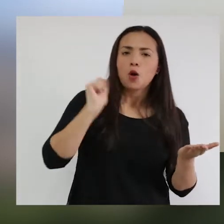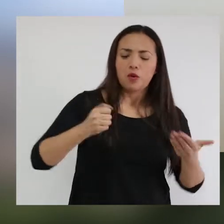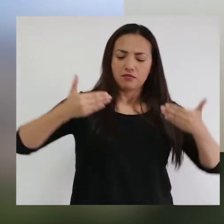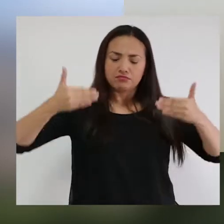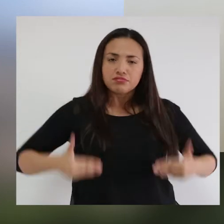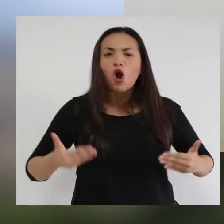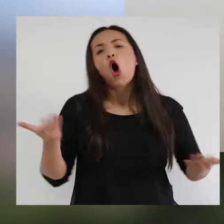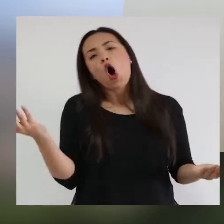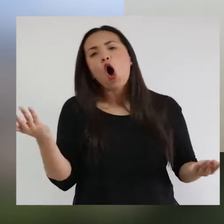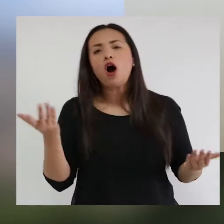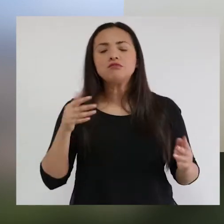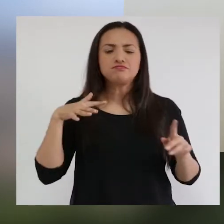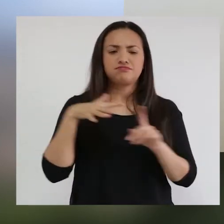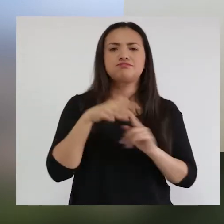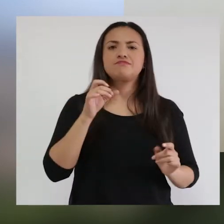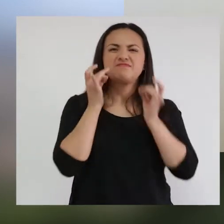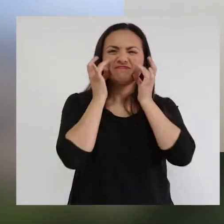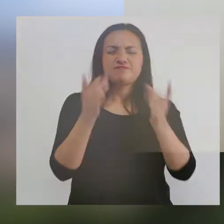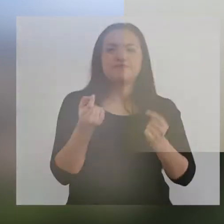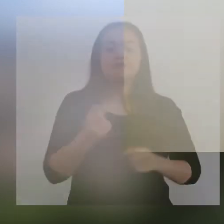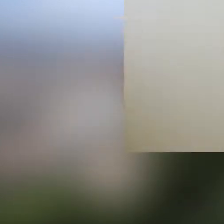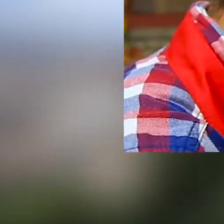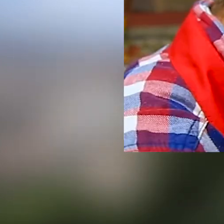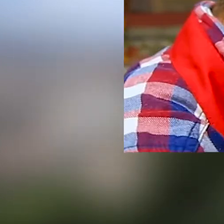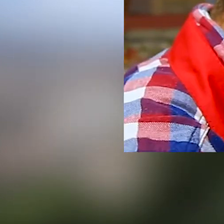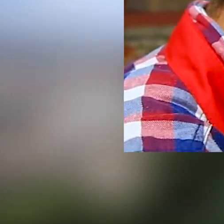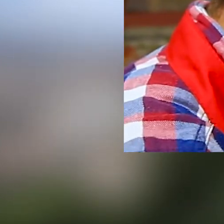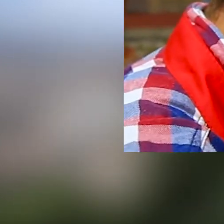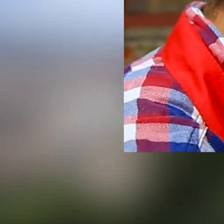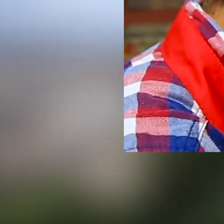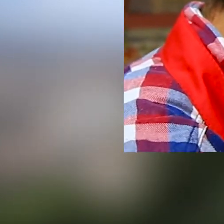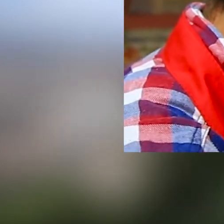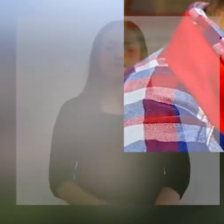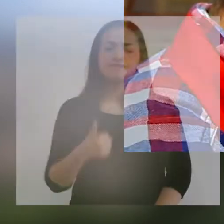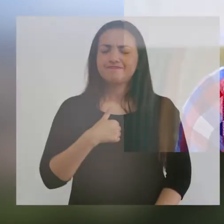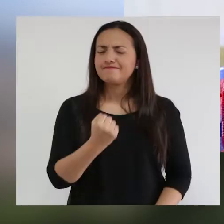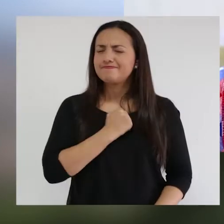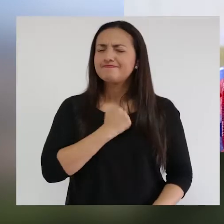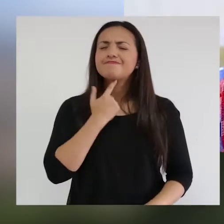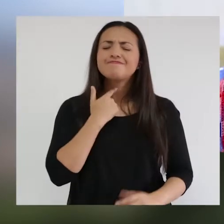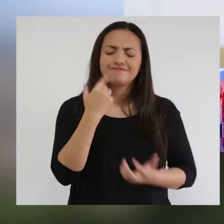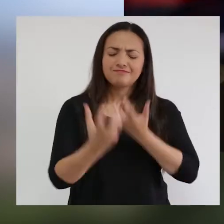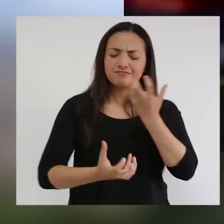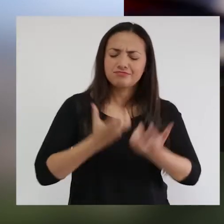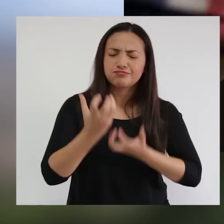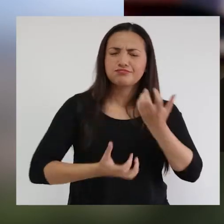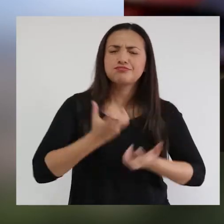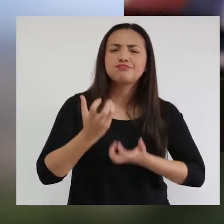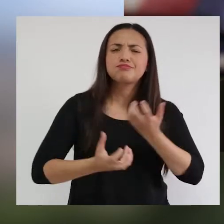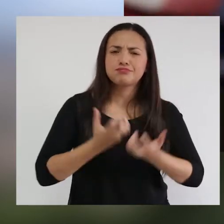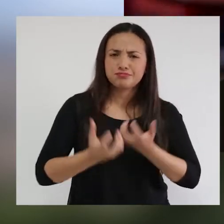discapacitantes y son enfermedades crónicas. Me gusta mucho cocinar.